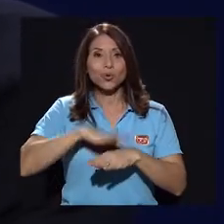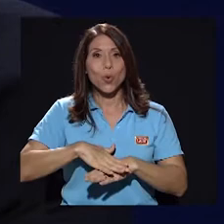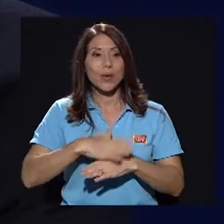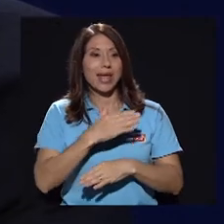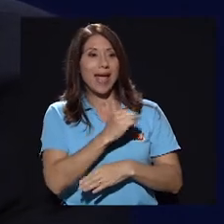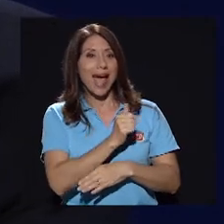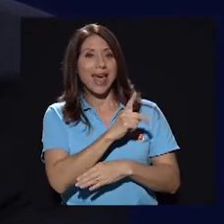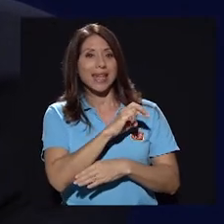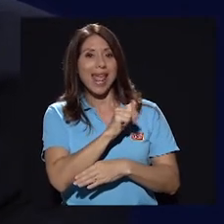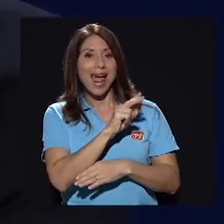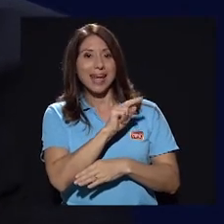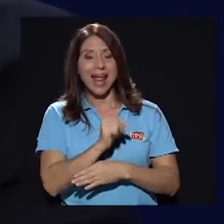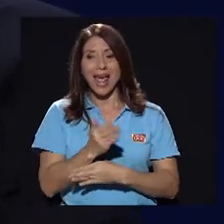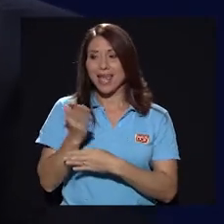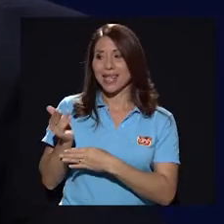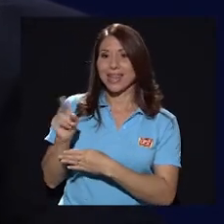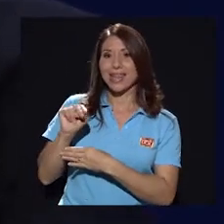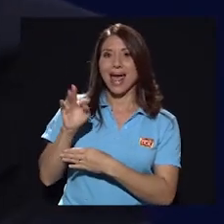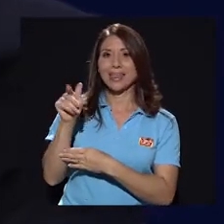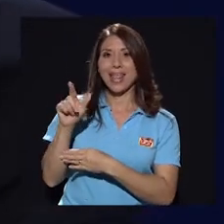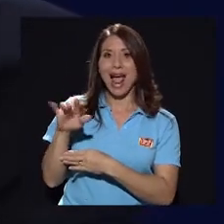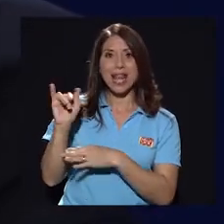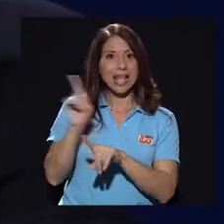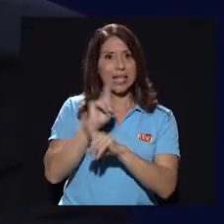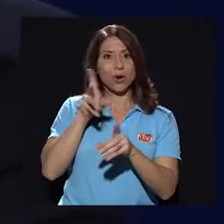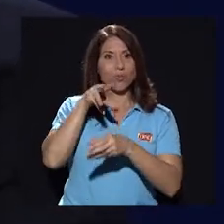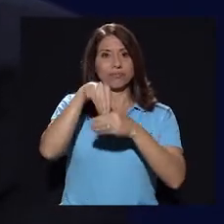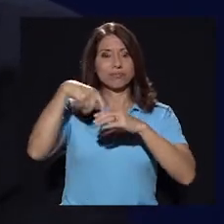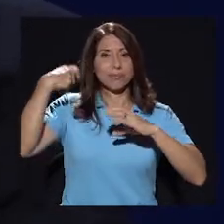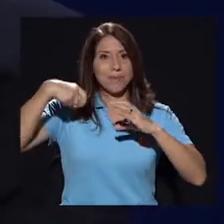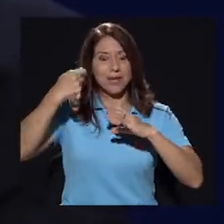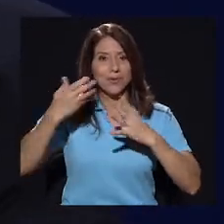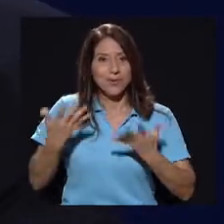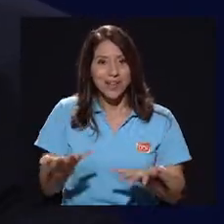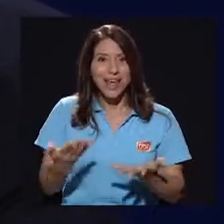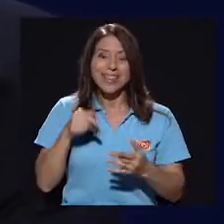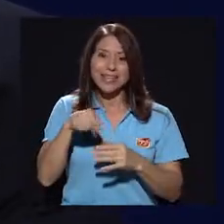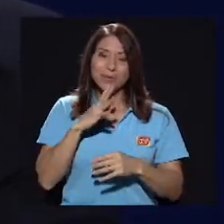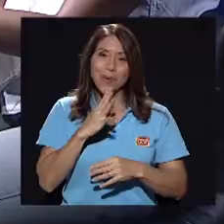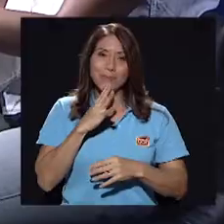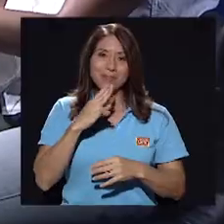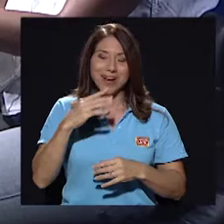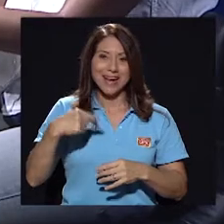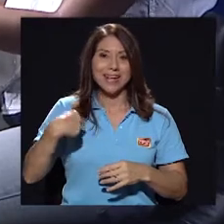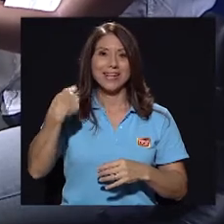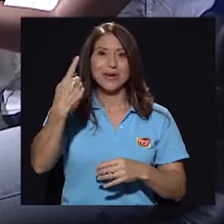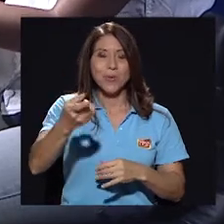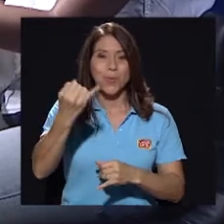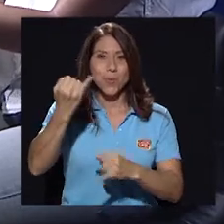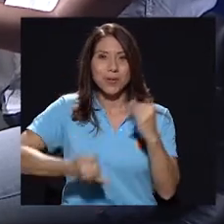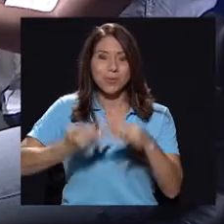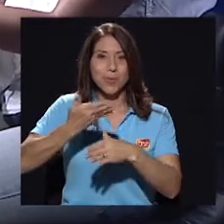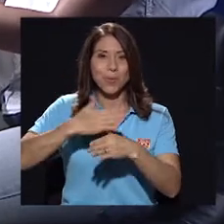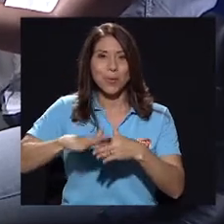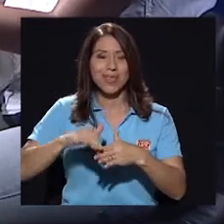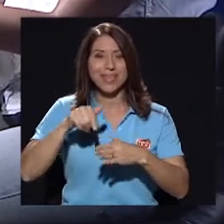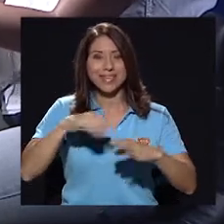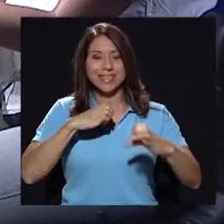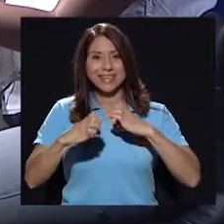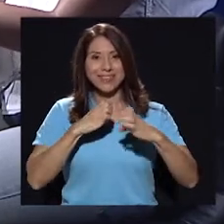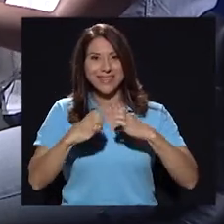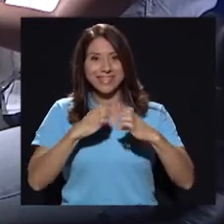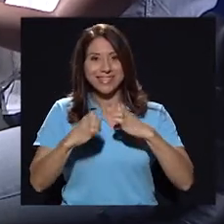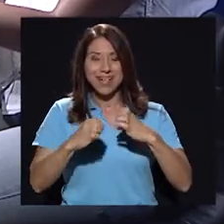Adriana y Natalia, ya fuera de personaje, y de eso vamos a hablar en el último